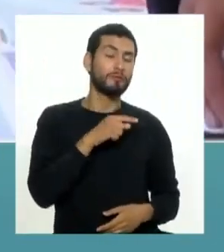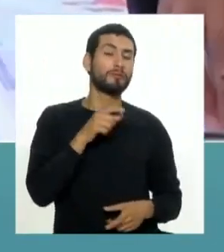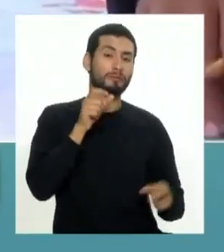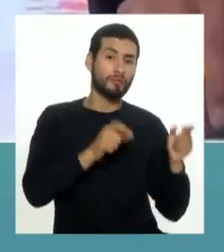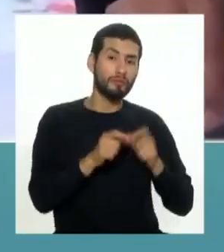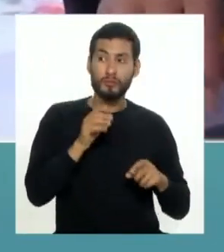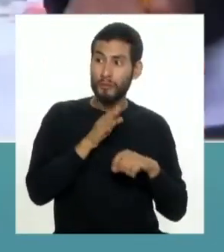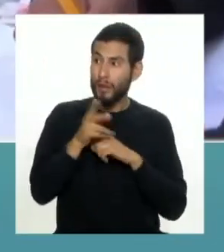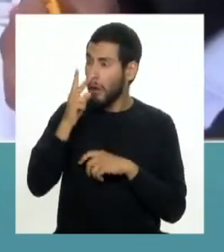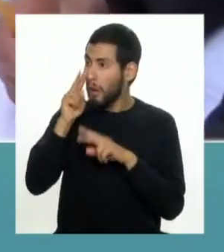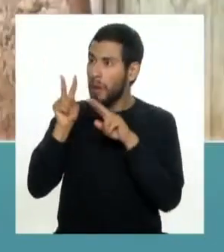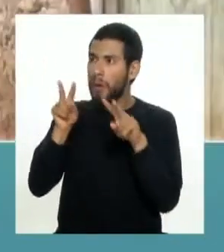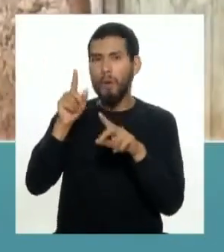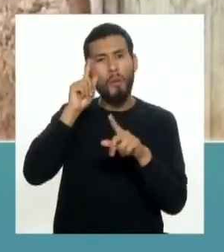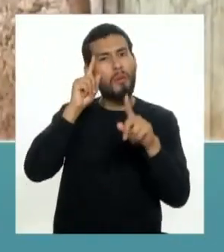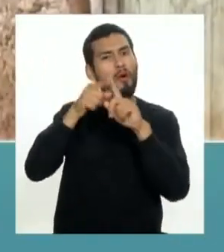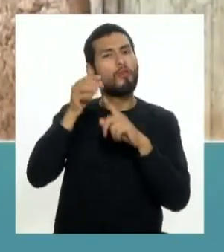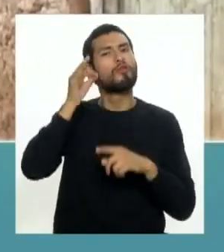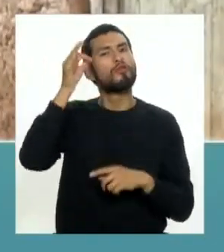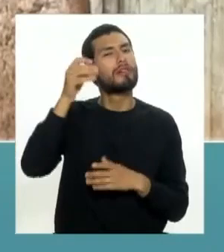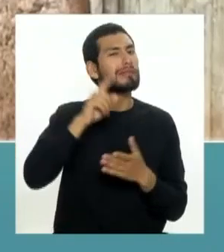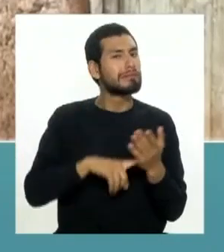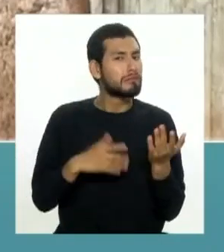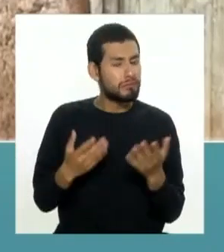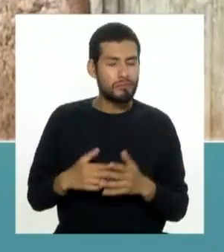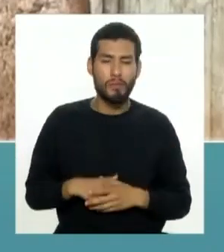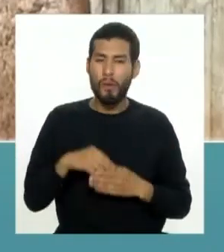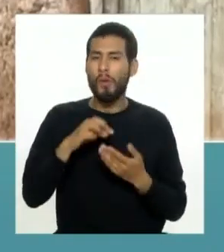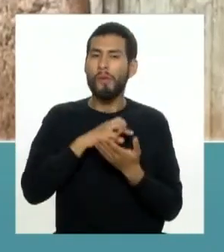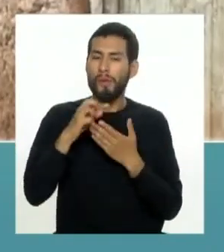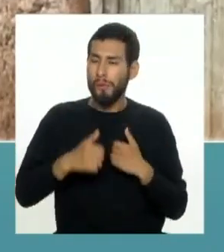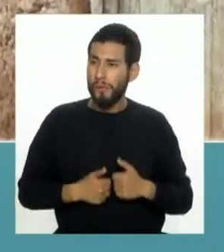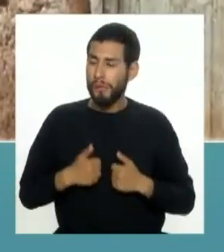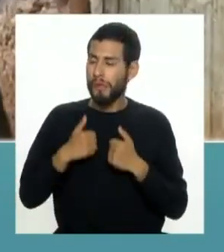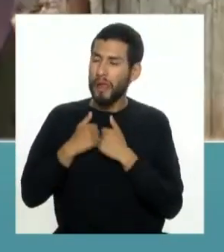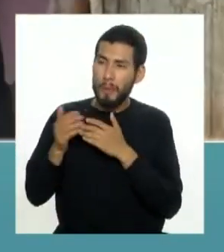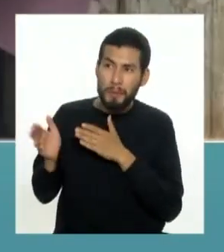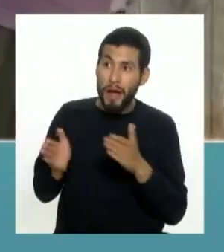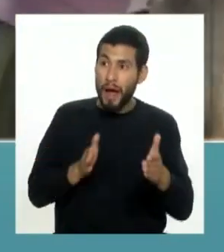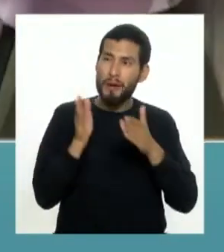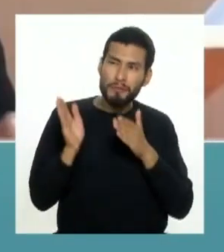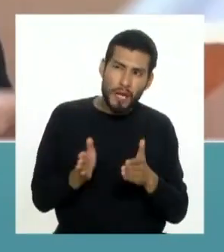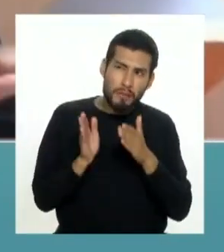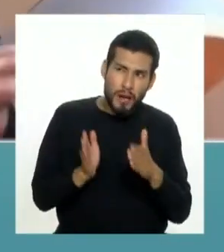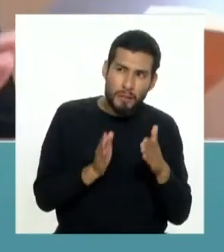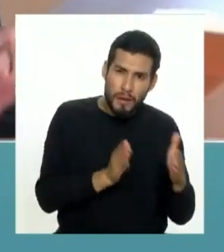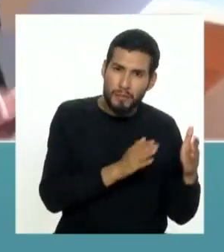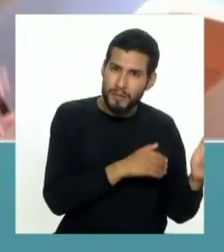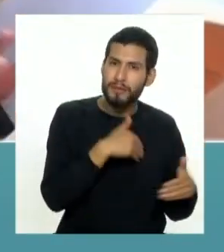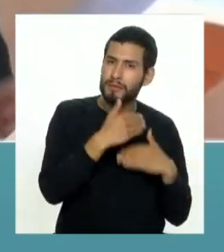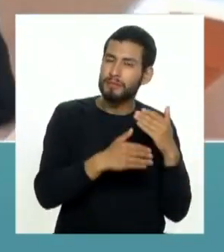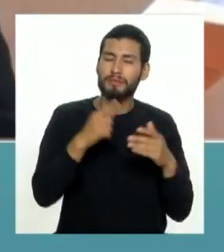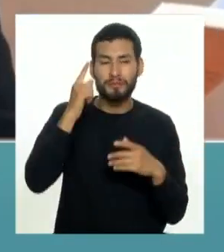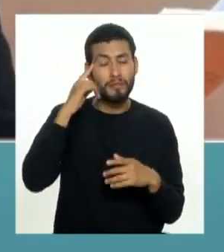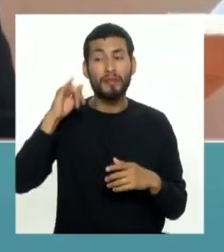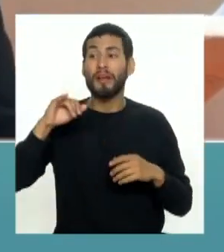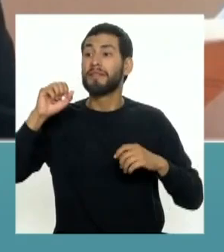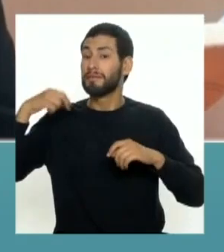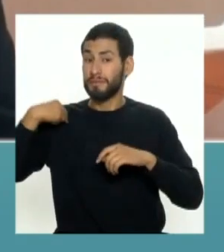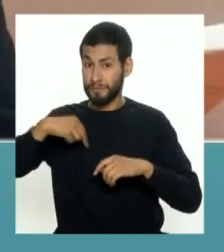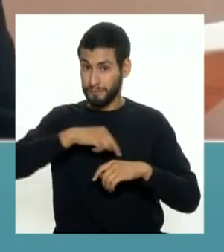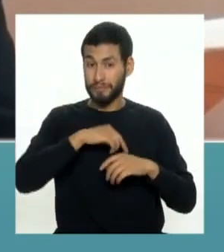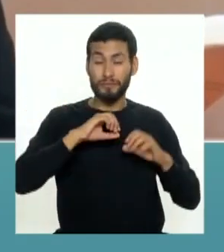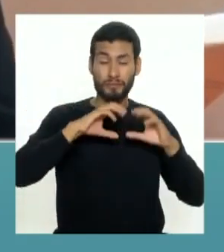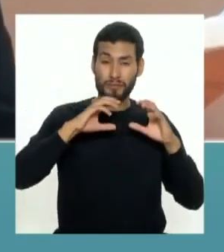chicas tengan la posibilidad de proyectarse qué quieren ser a futuro tener un proyecto de vida y desde ahí empezar a tocar puertas para ver